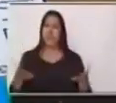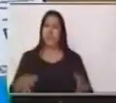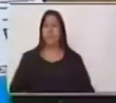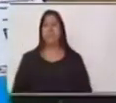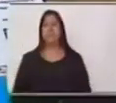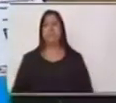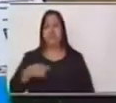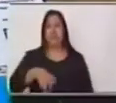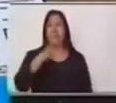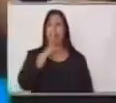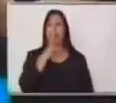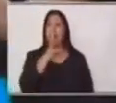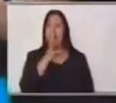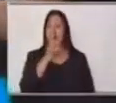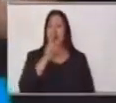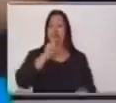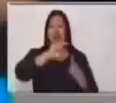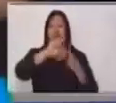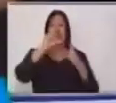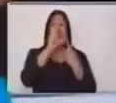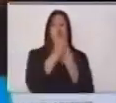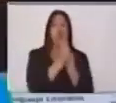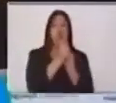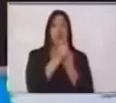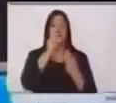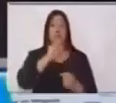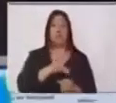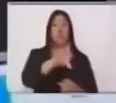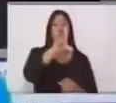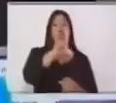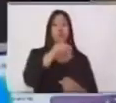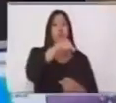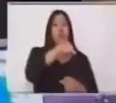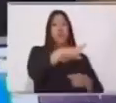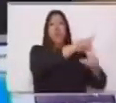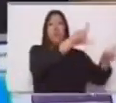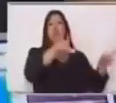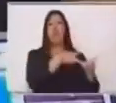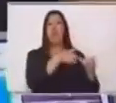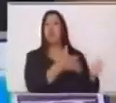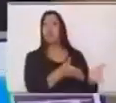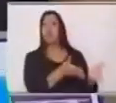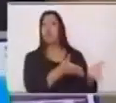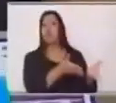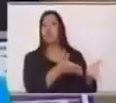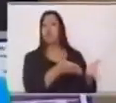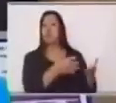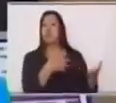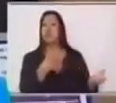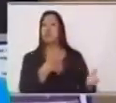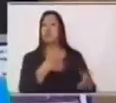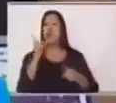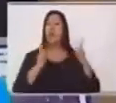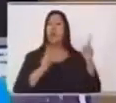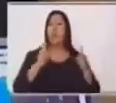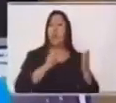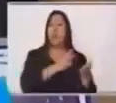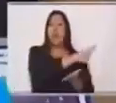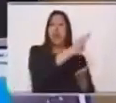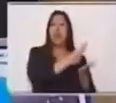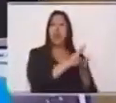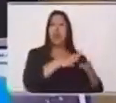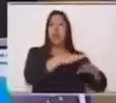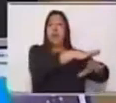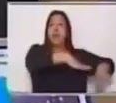y costumbres que se ven en un determinado lugar. ¿Qué opinas? ¿Pertenece a la literatura regional o a la